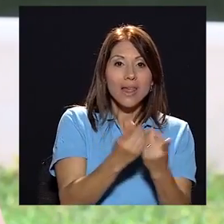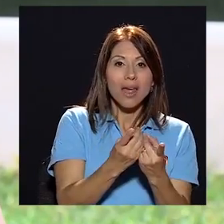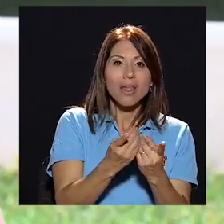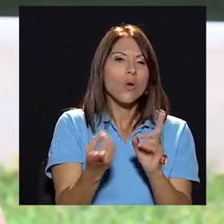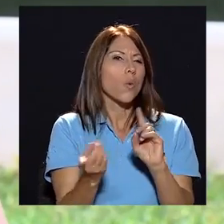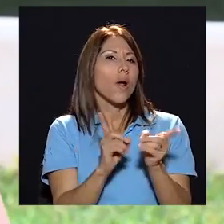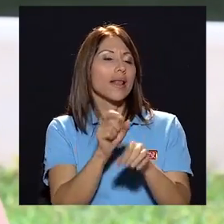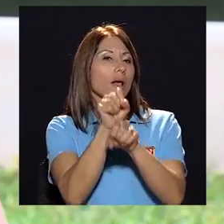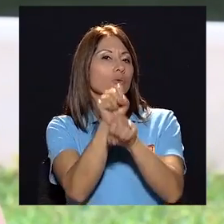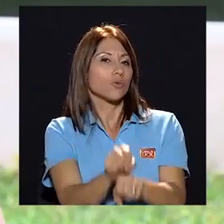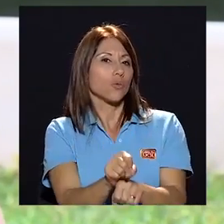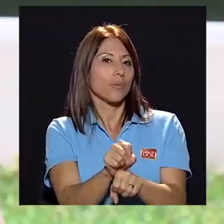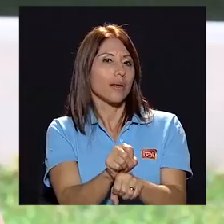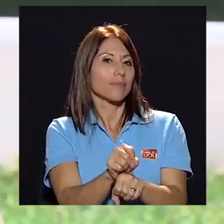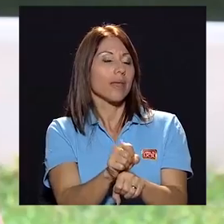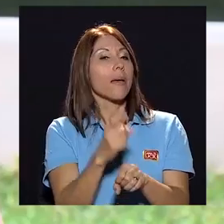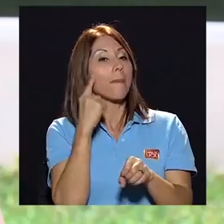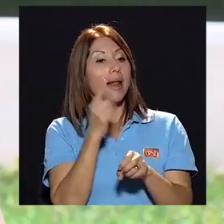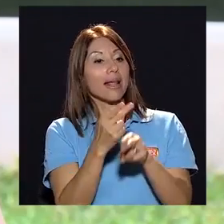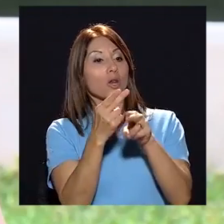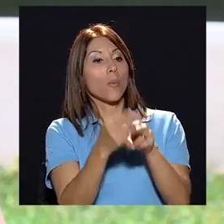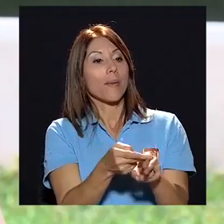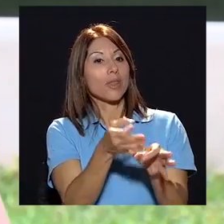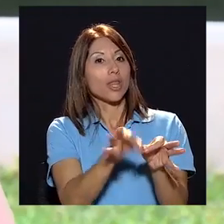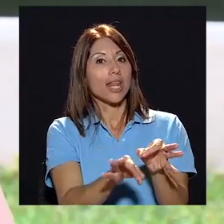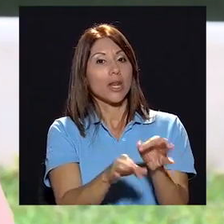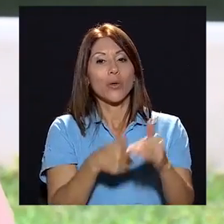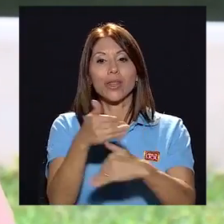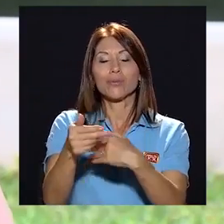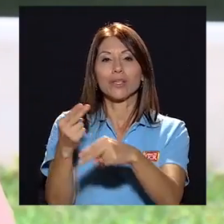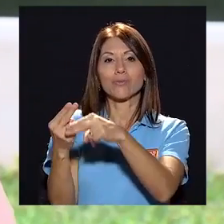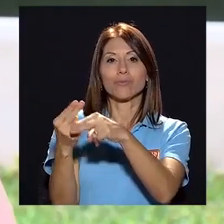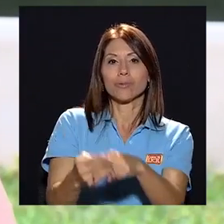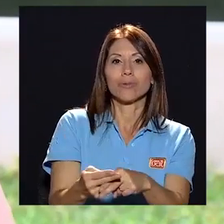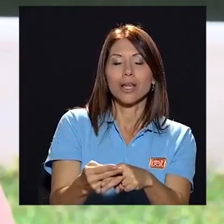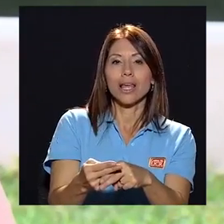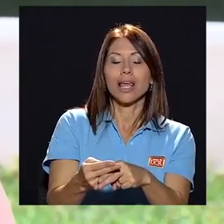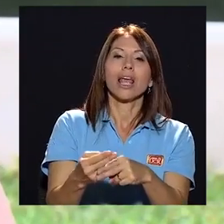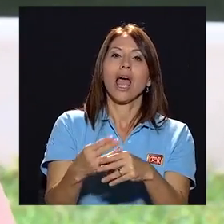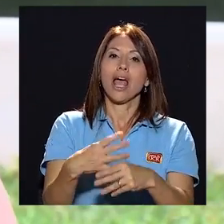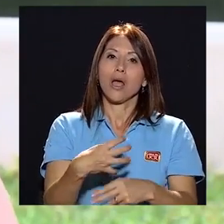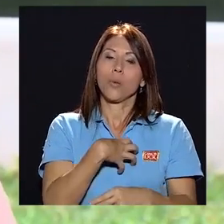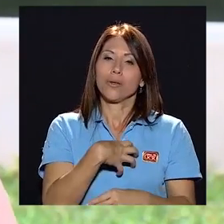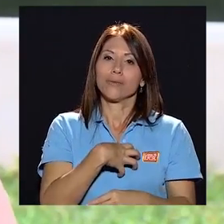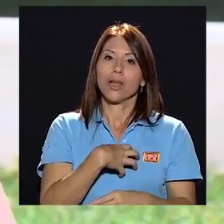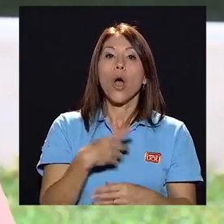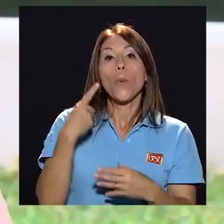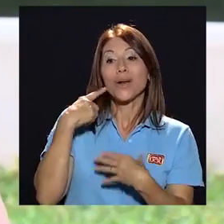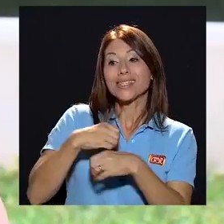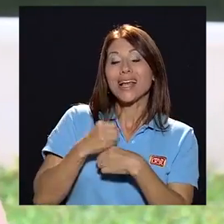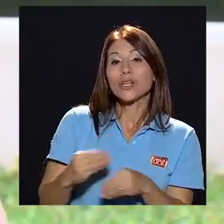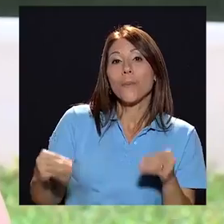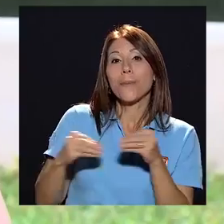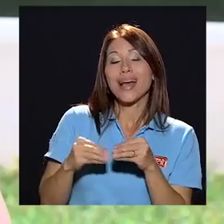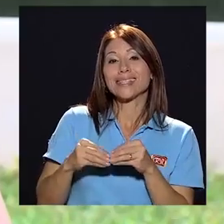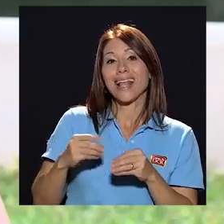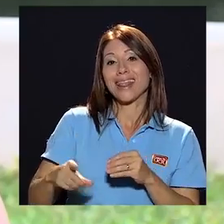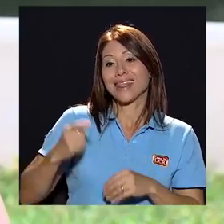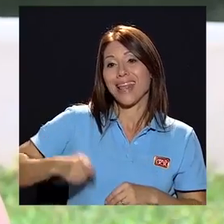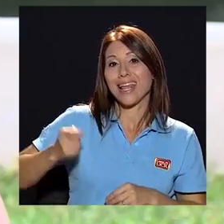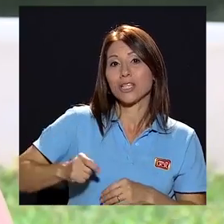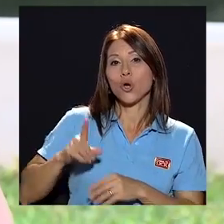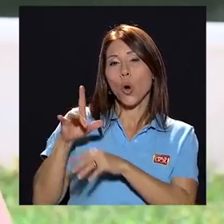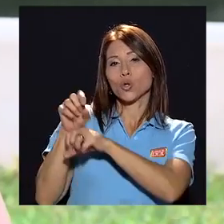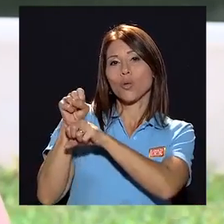unidad para nombrar a un funcionario interino en propiedad, porque se ha vuelto más de un derecho constitucionario, más de usos y costumbres que